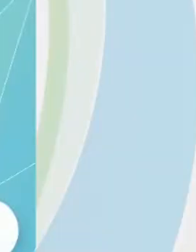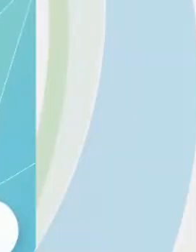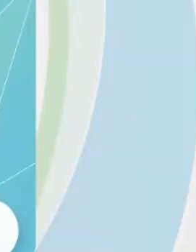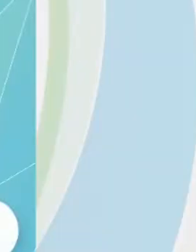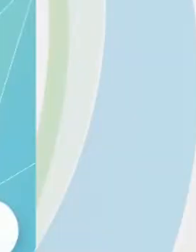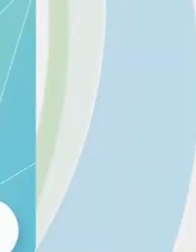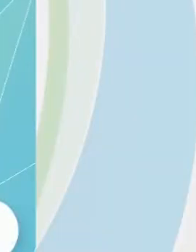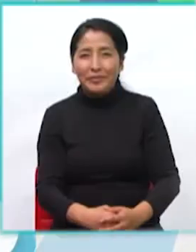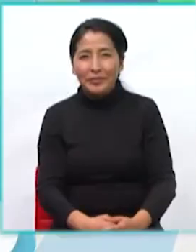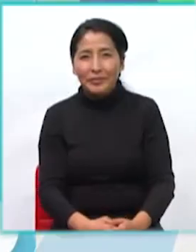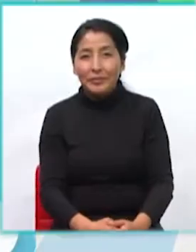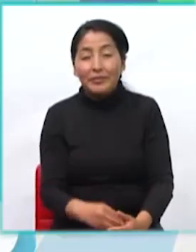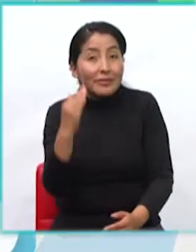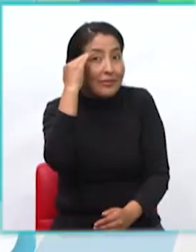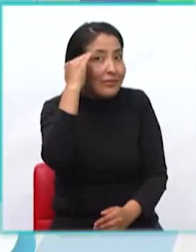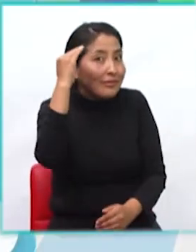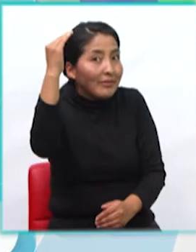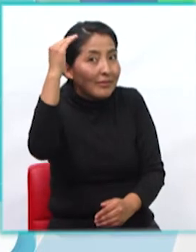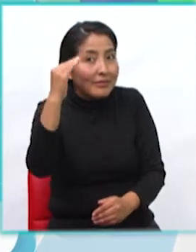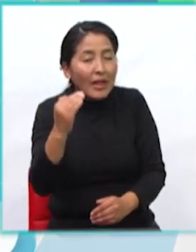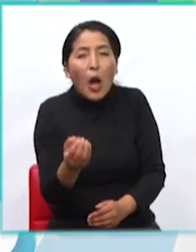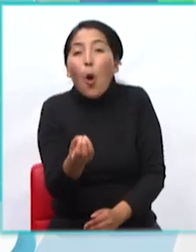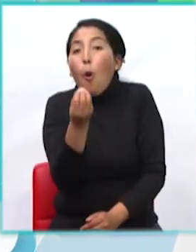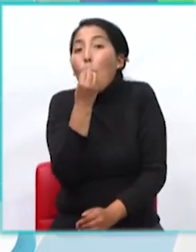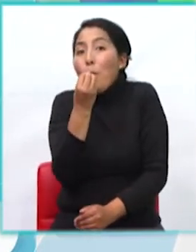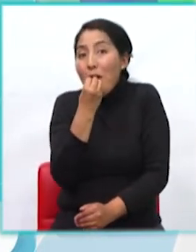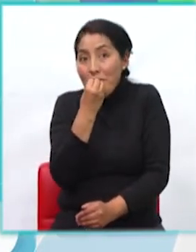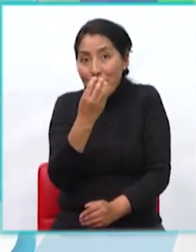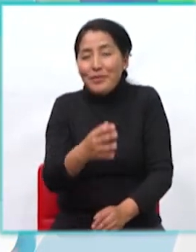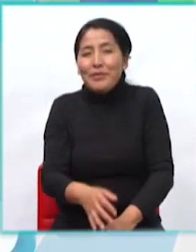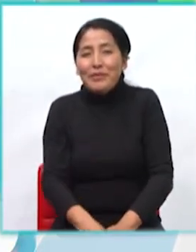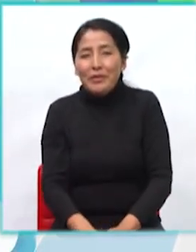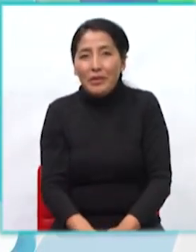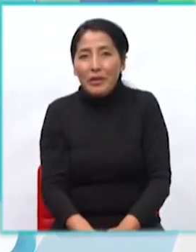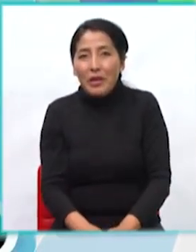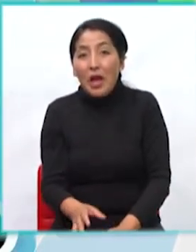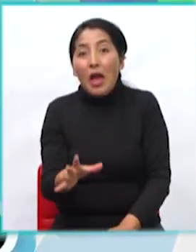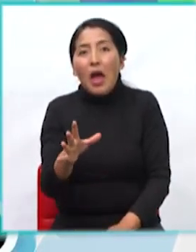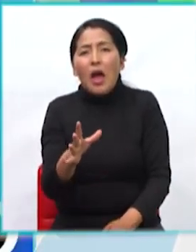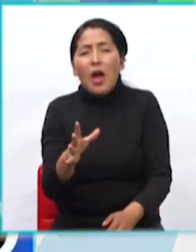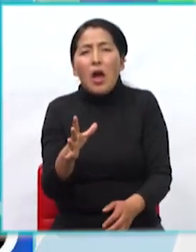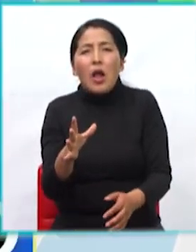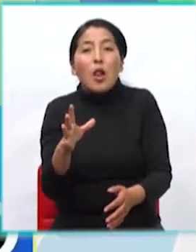Hola, comamos. Lo que me ayude a crecer.